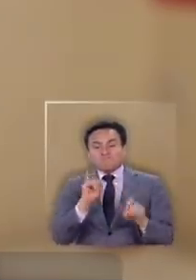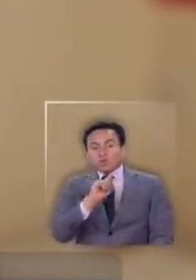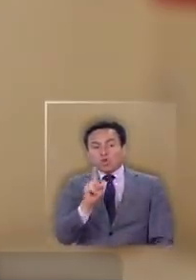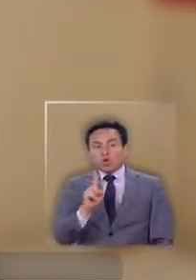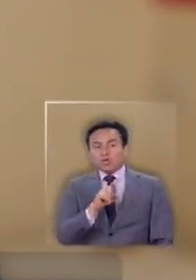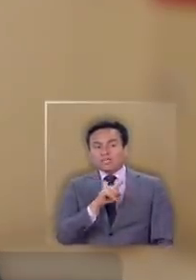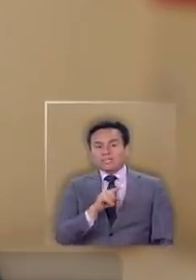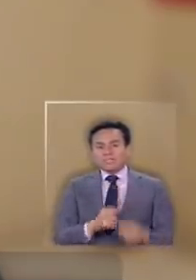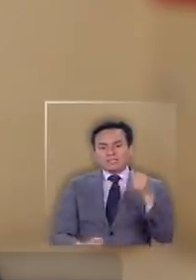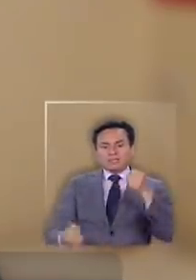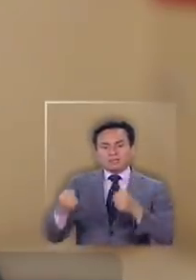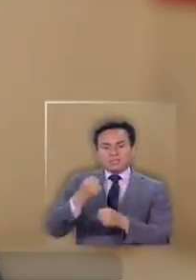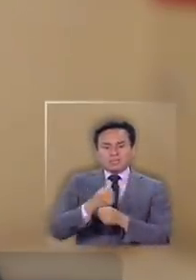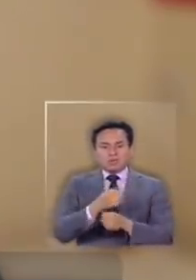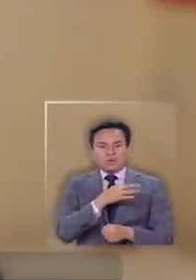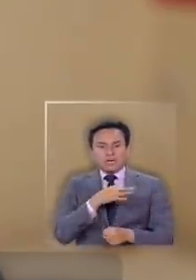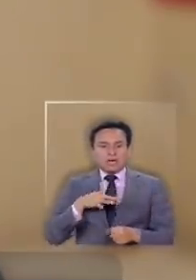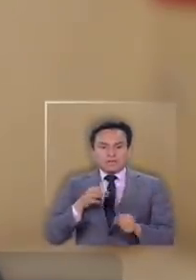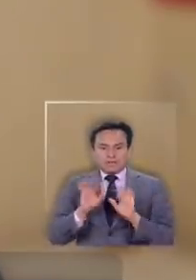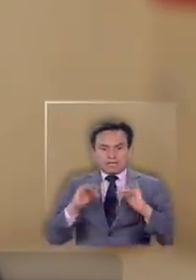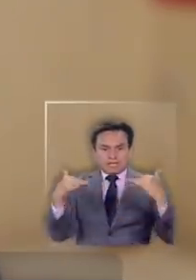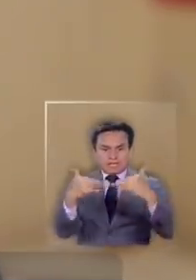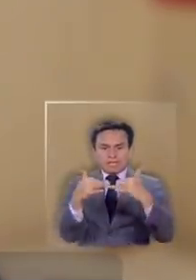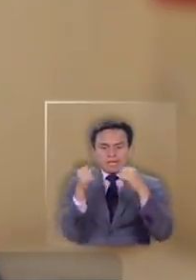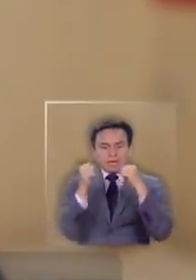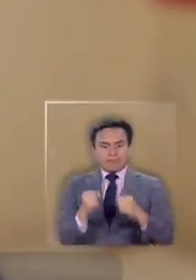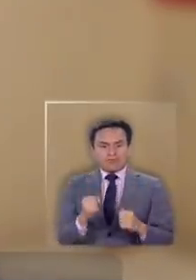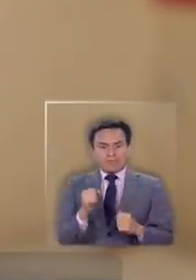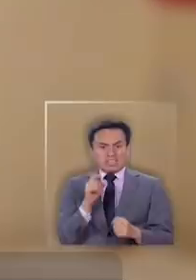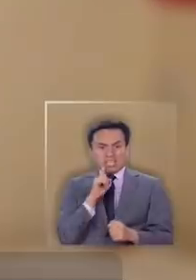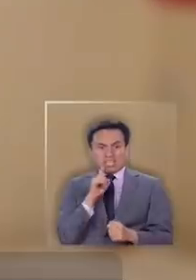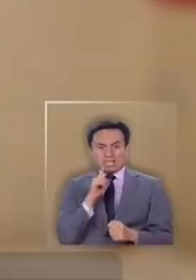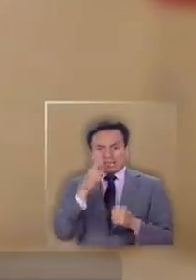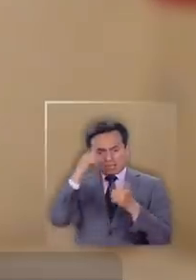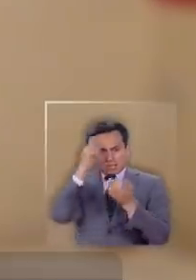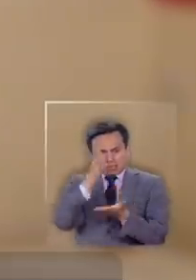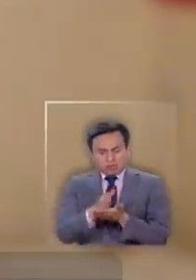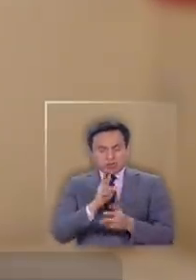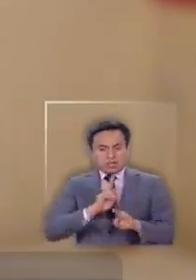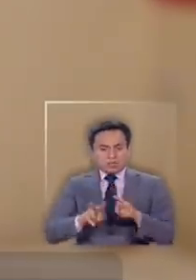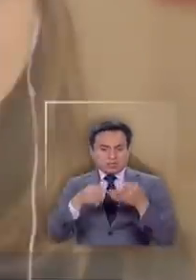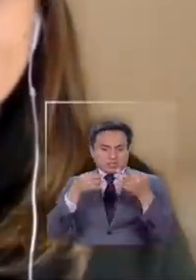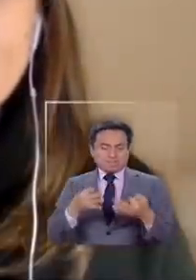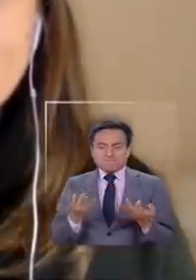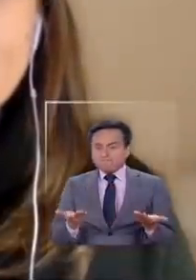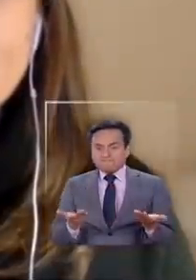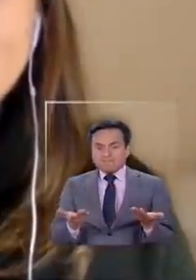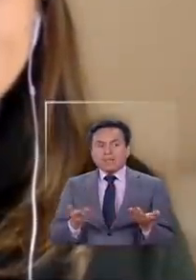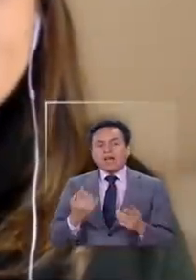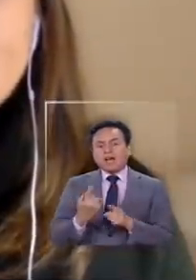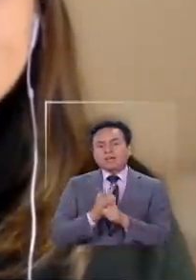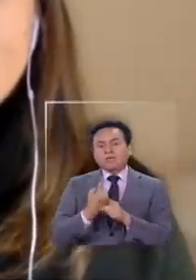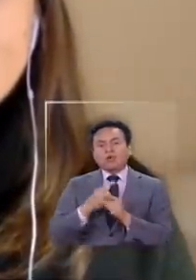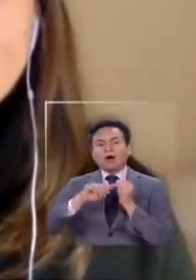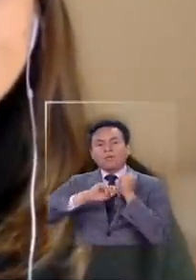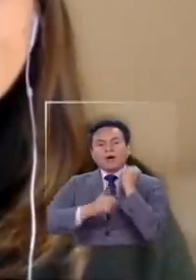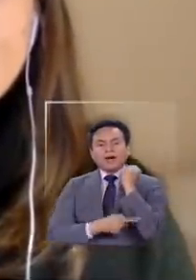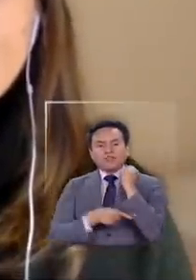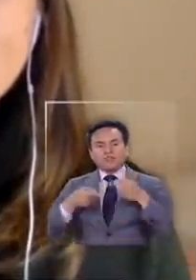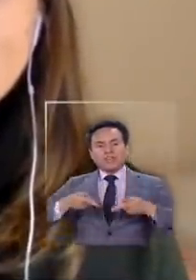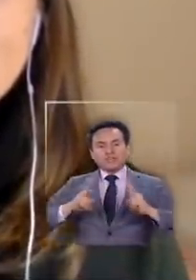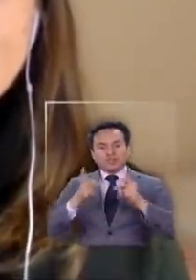va a poder imponer sobre el gabinete ni tampoco qué posibilidades tiene de tomar decisiones realmente. Exactamente. Conversaba recién con un abogado